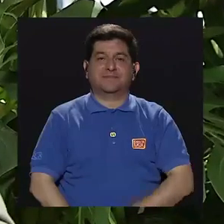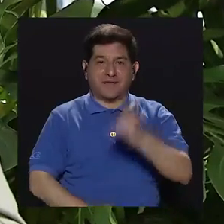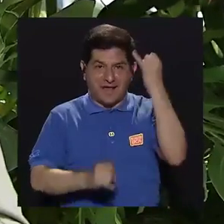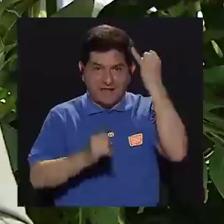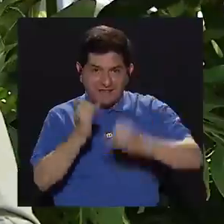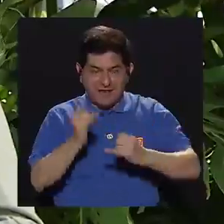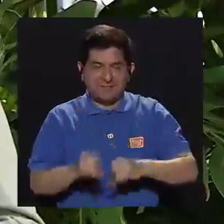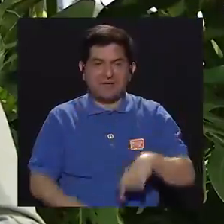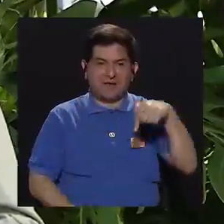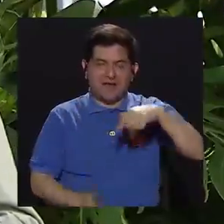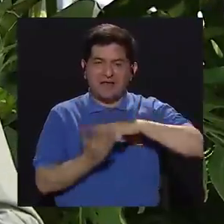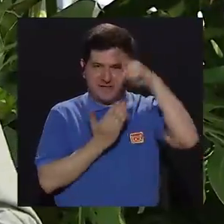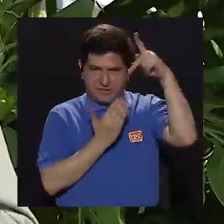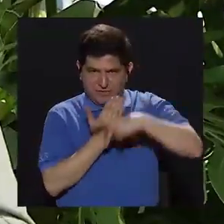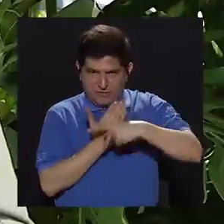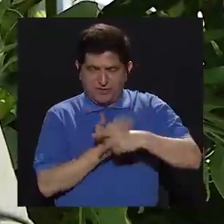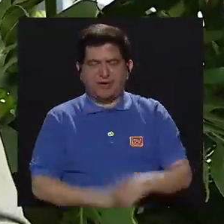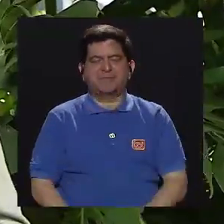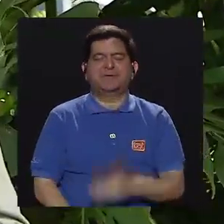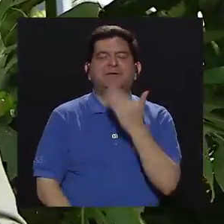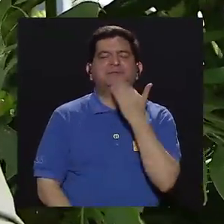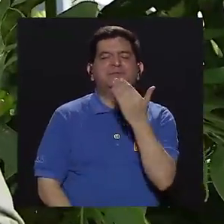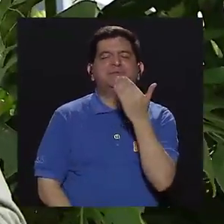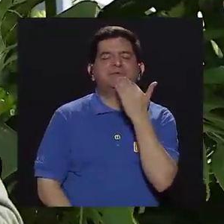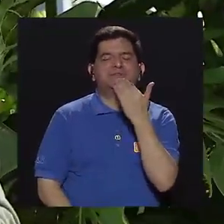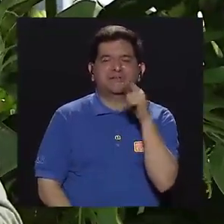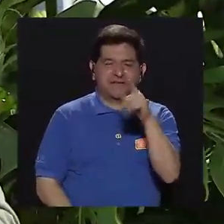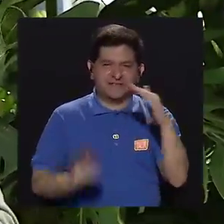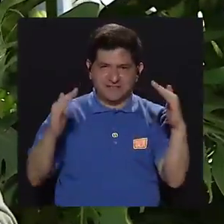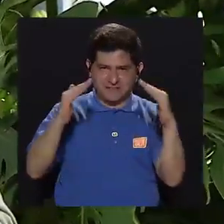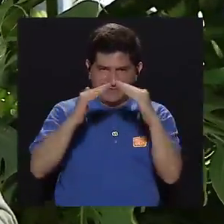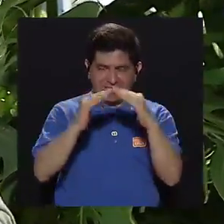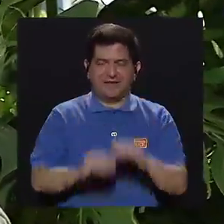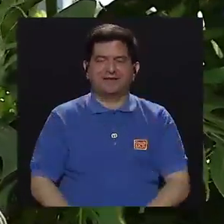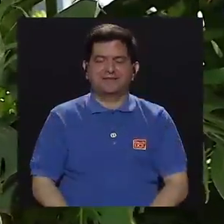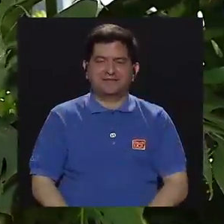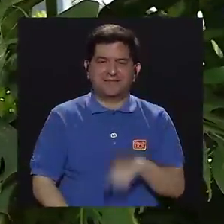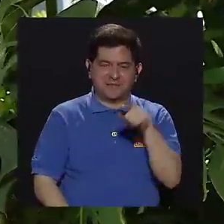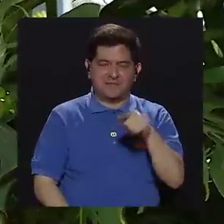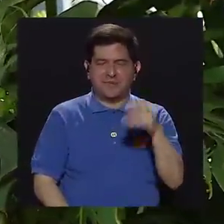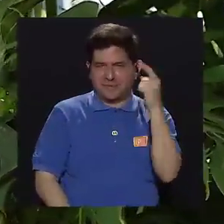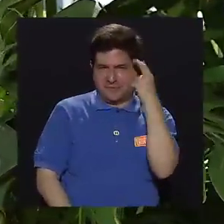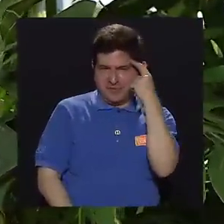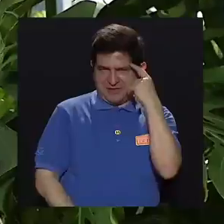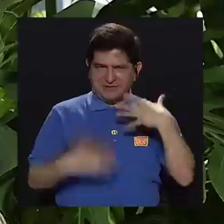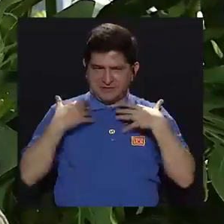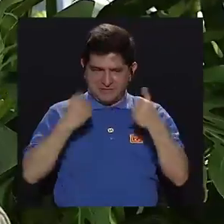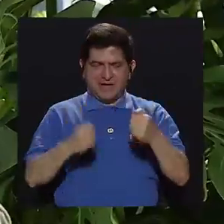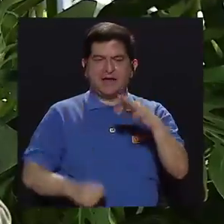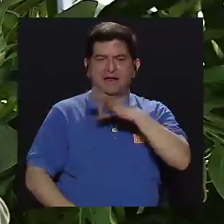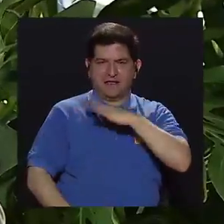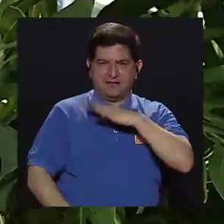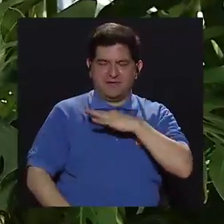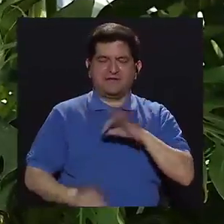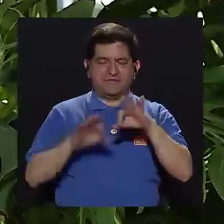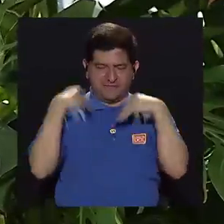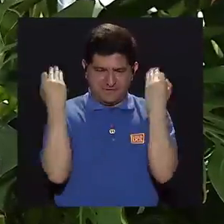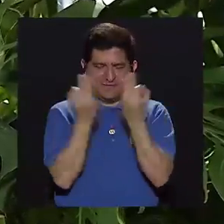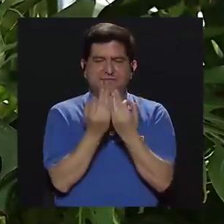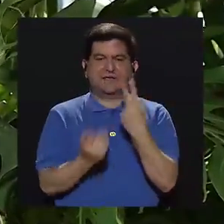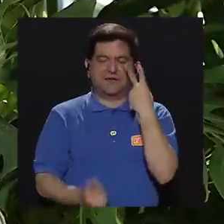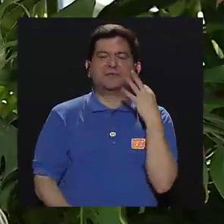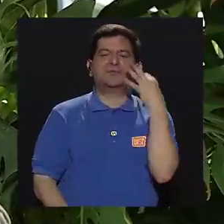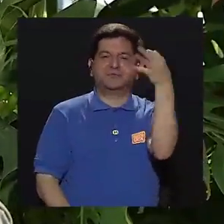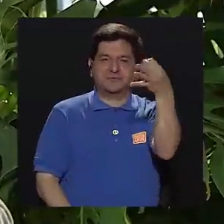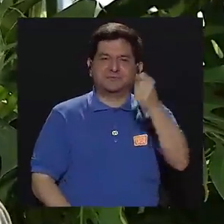Con esto terminamos nuestro capítulo del día de hoy. Muchísimas gracias allá en sus hogares por preocuparse por su salud y por el bienestar